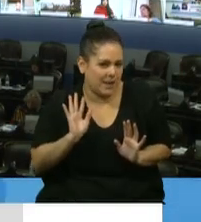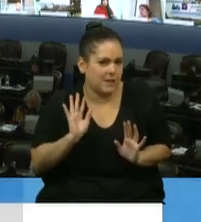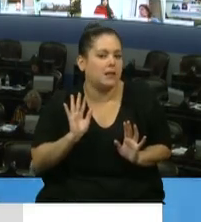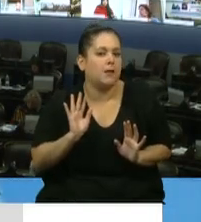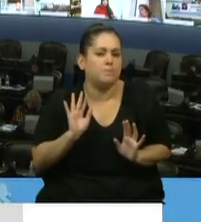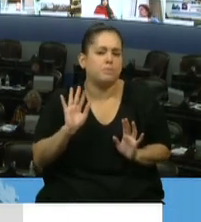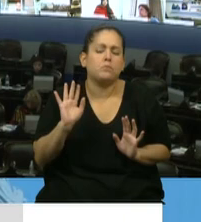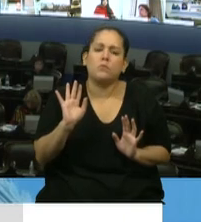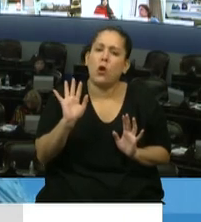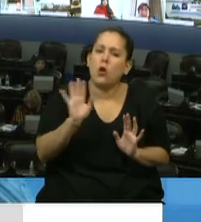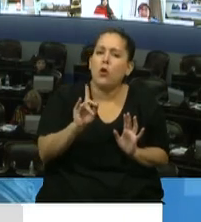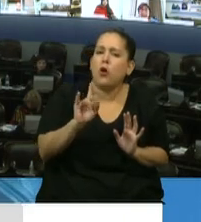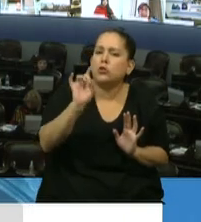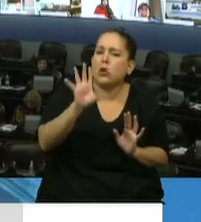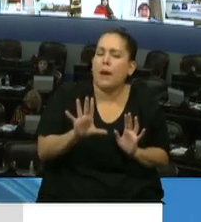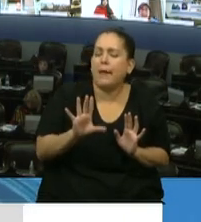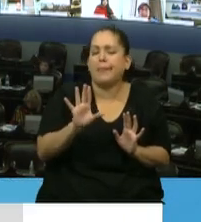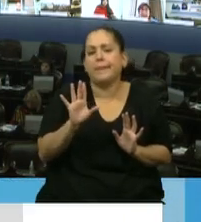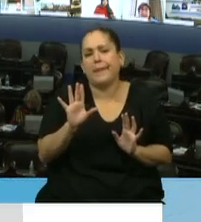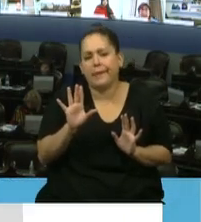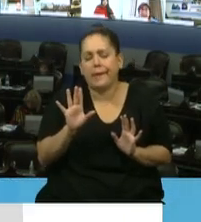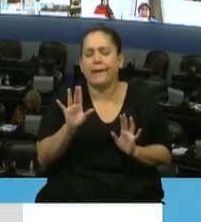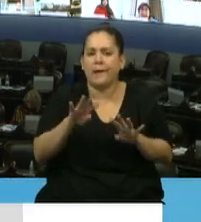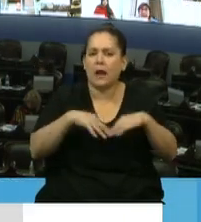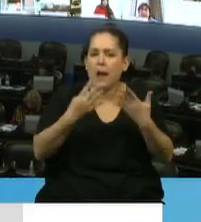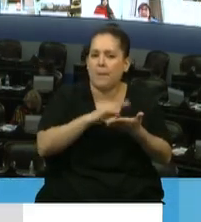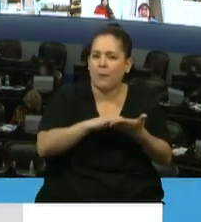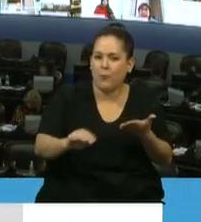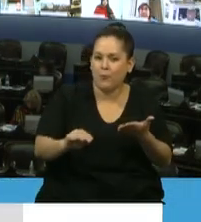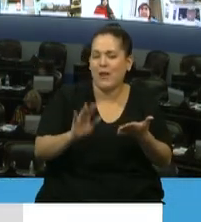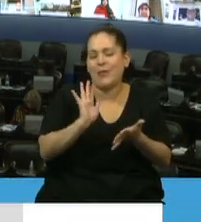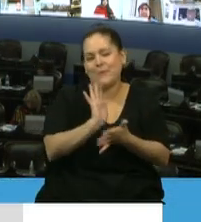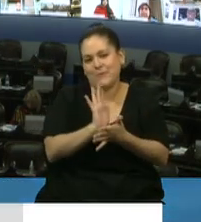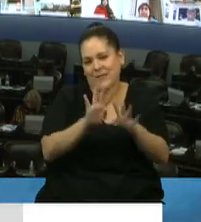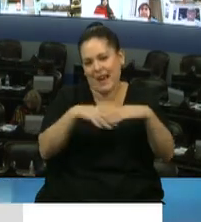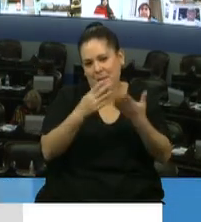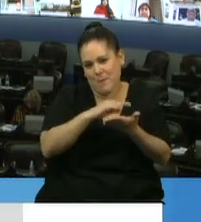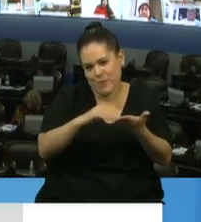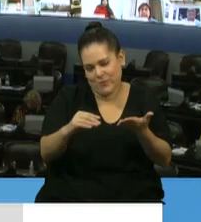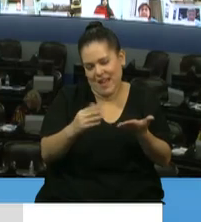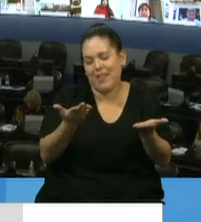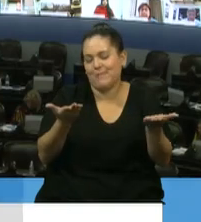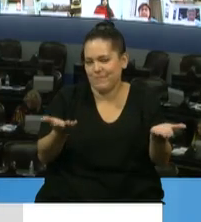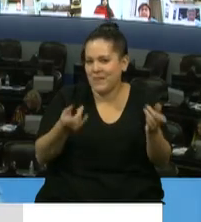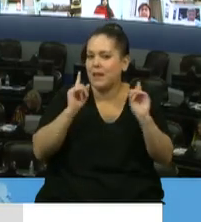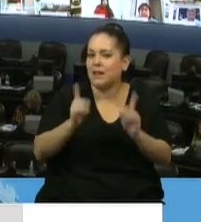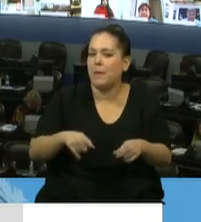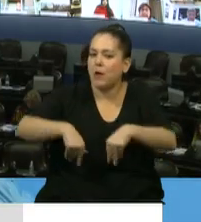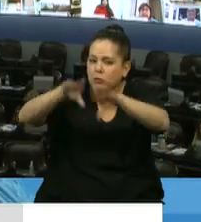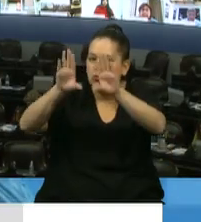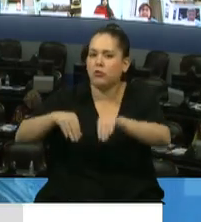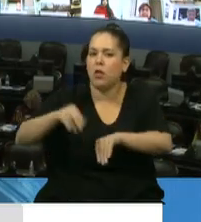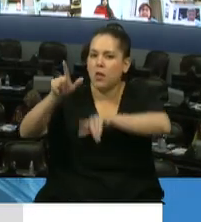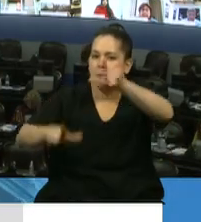no solamente de este honorable Congreso, de esta Cámara, sino también de todos los argentinos, le